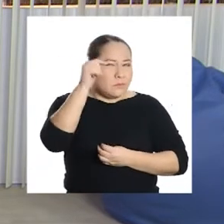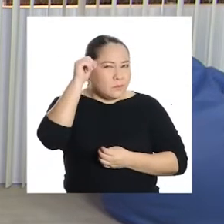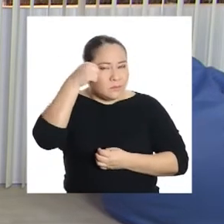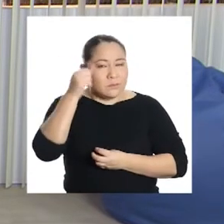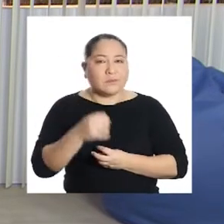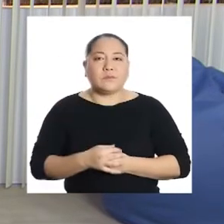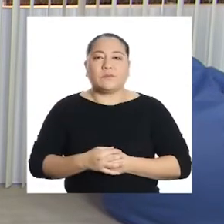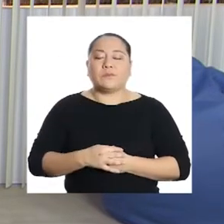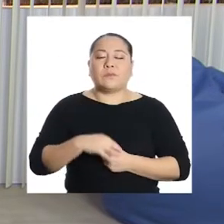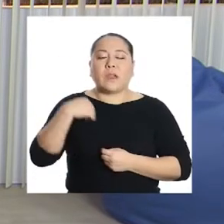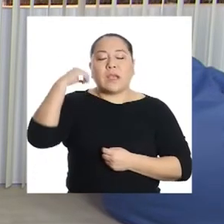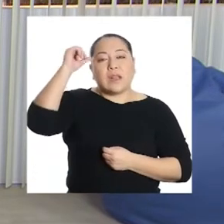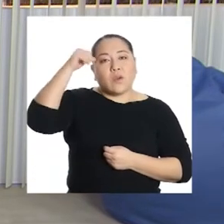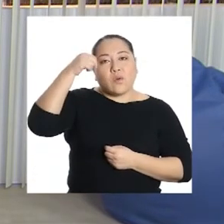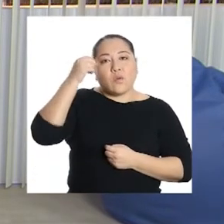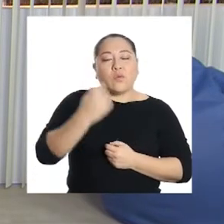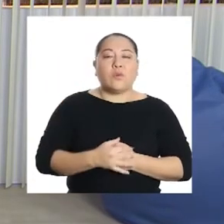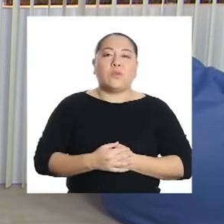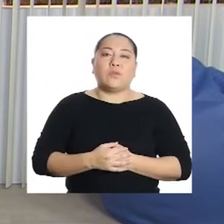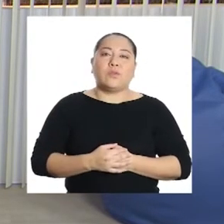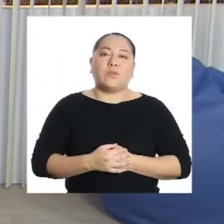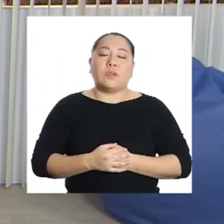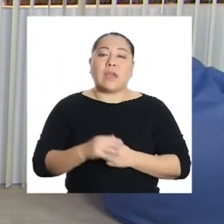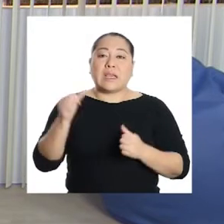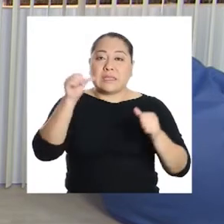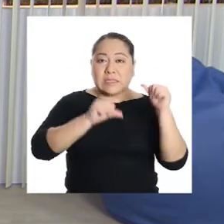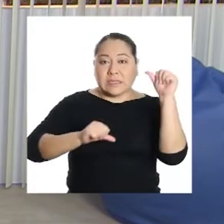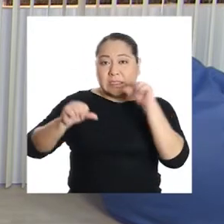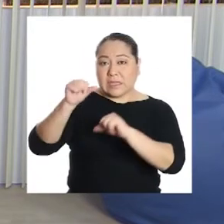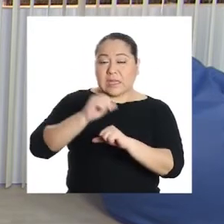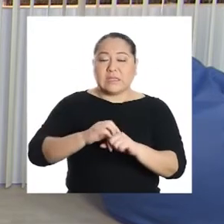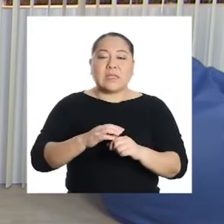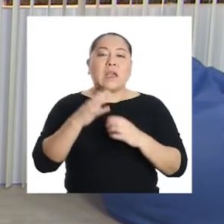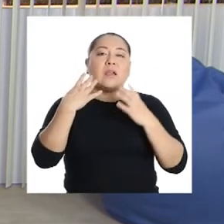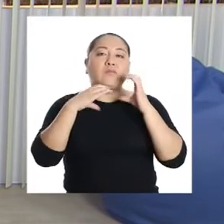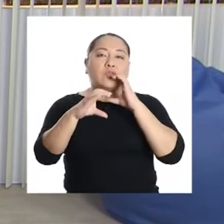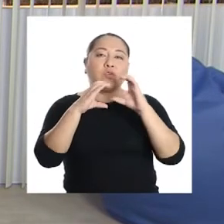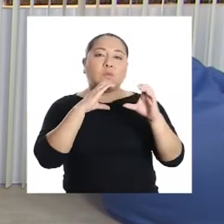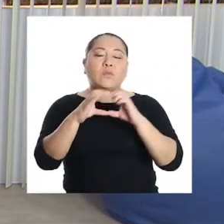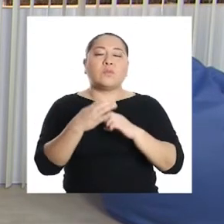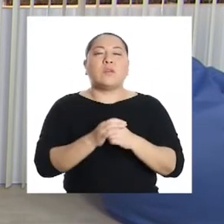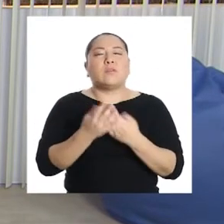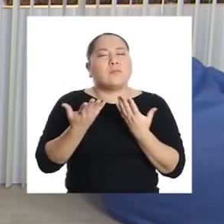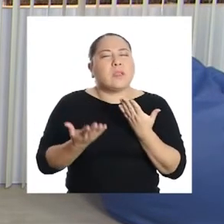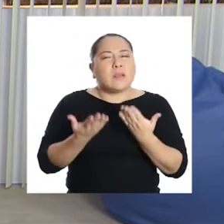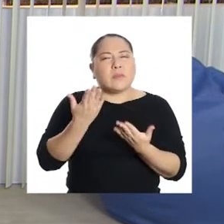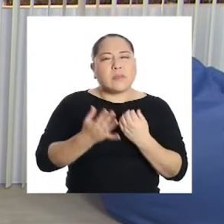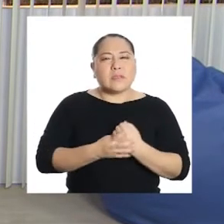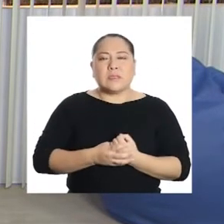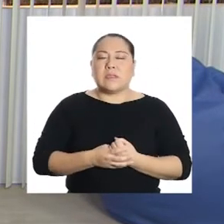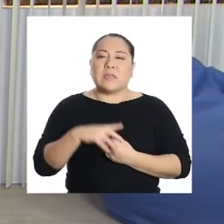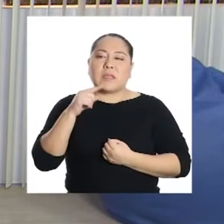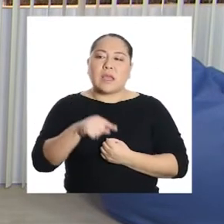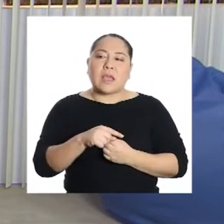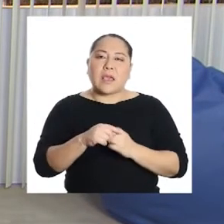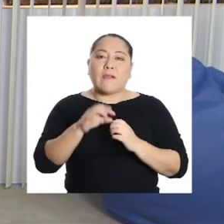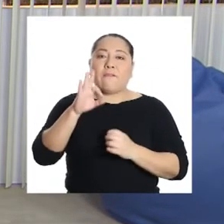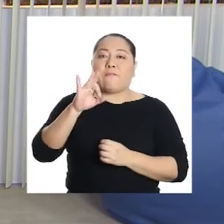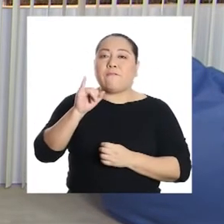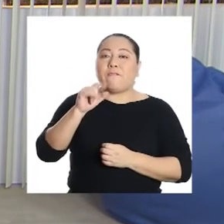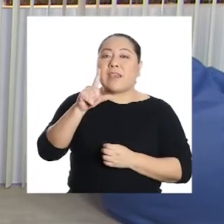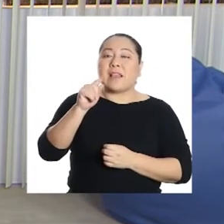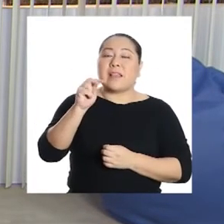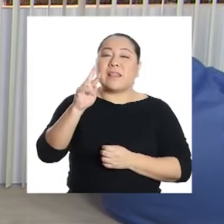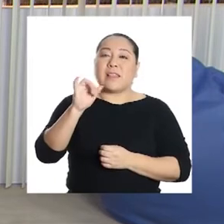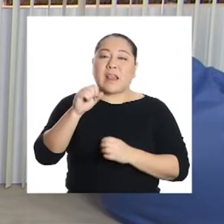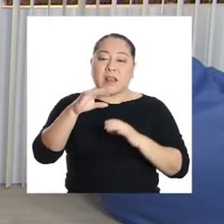¿Recuerdas? Recuerdo que en ciencias hemos hablado de la posibilidad de filtrar